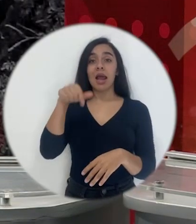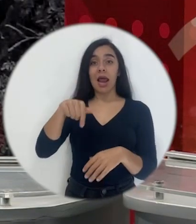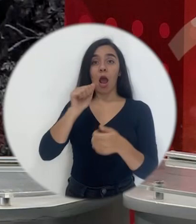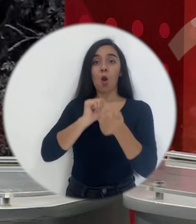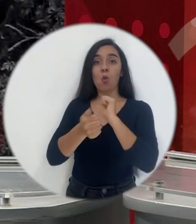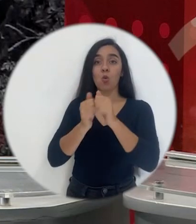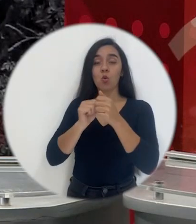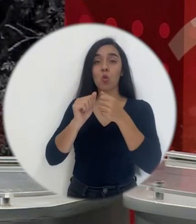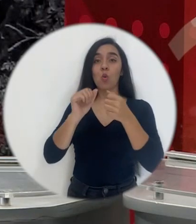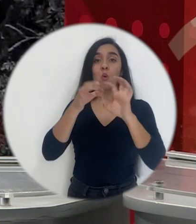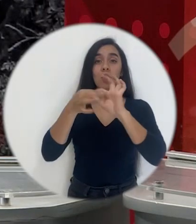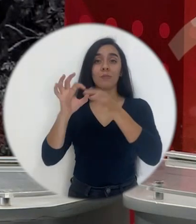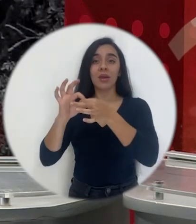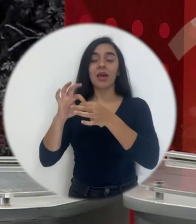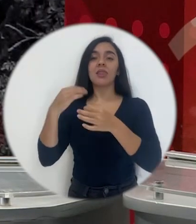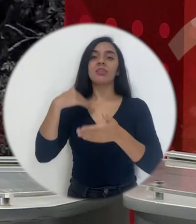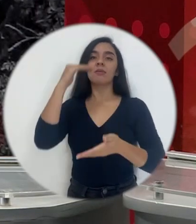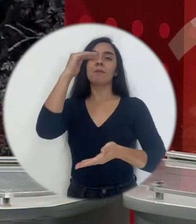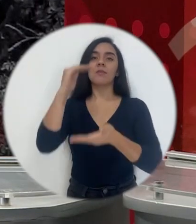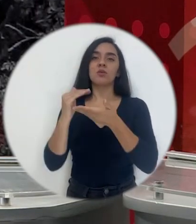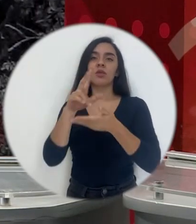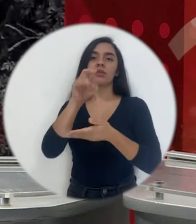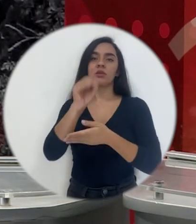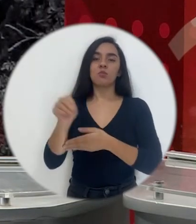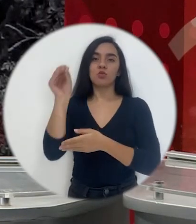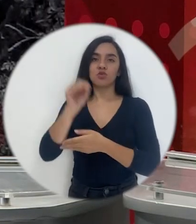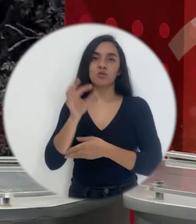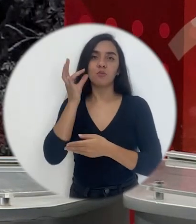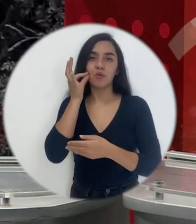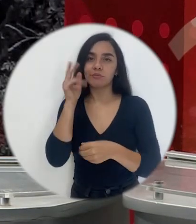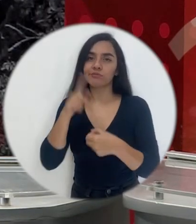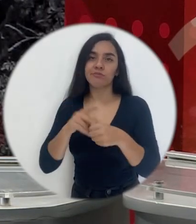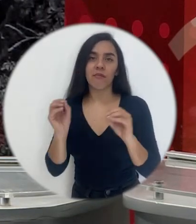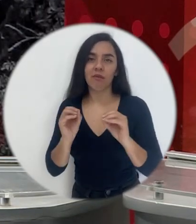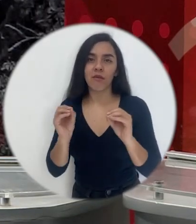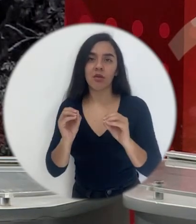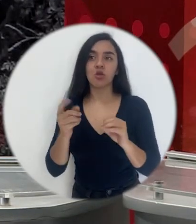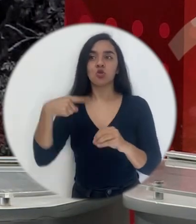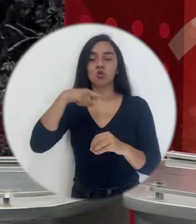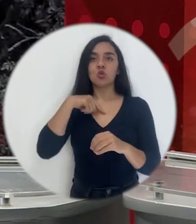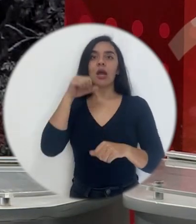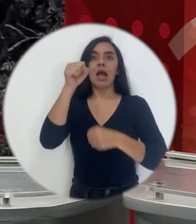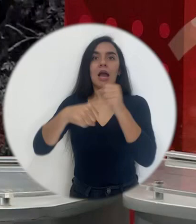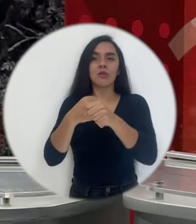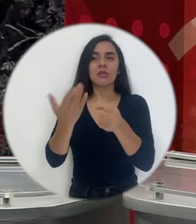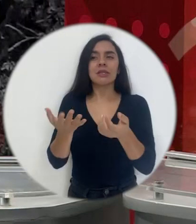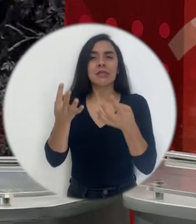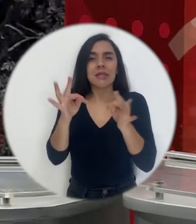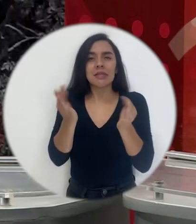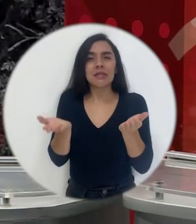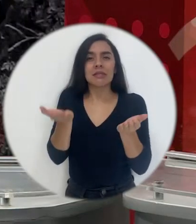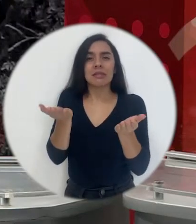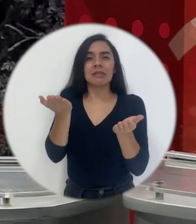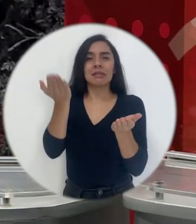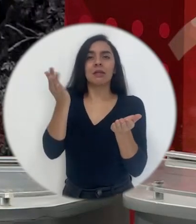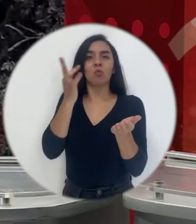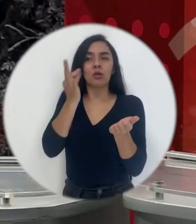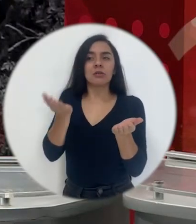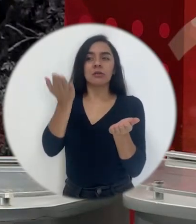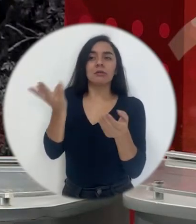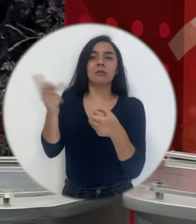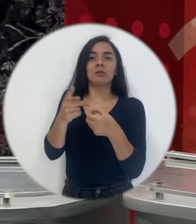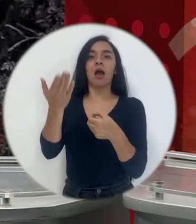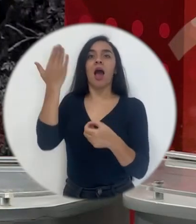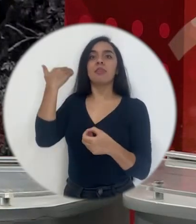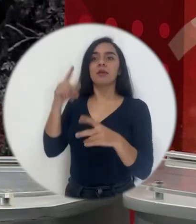menos del 30% de participación de mujeres entonces todos los años estamos como intentando subir ese porcentaje porque creo que